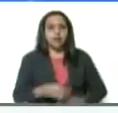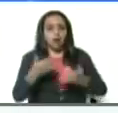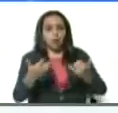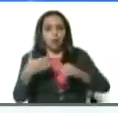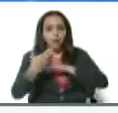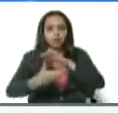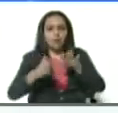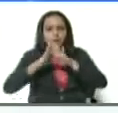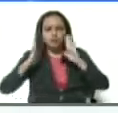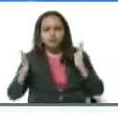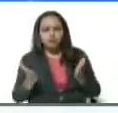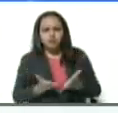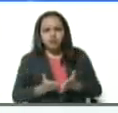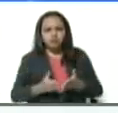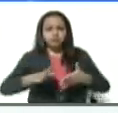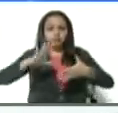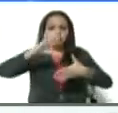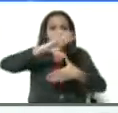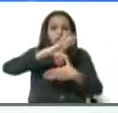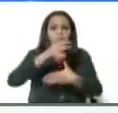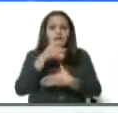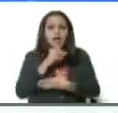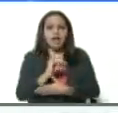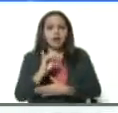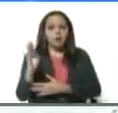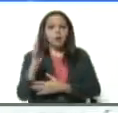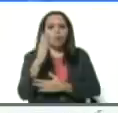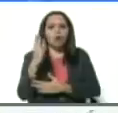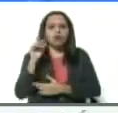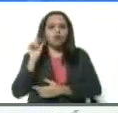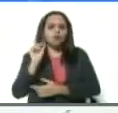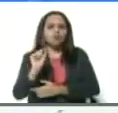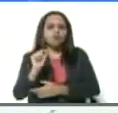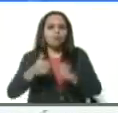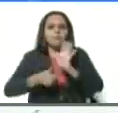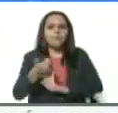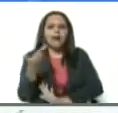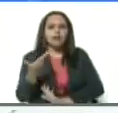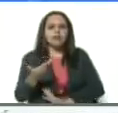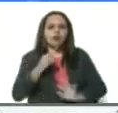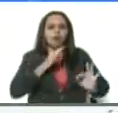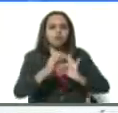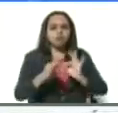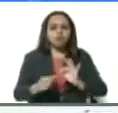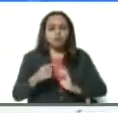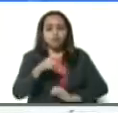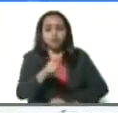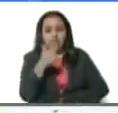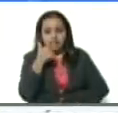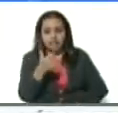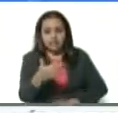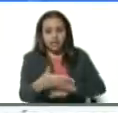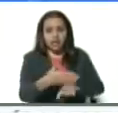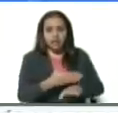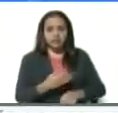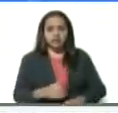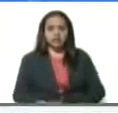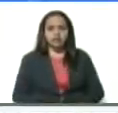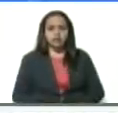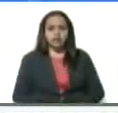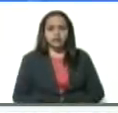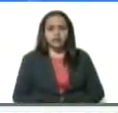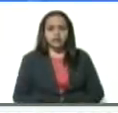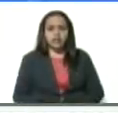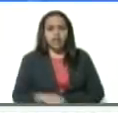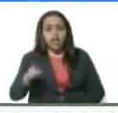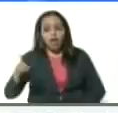regional, donde está el cuarto epicentro de la pandemia, donde, como usted bien lo señala, el virus